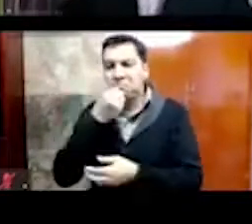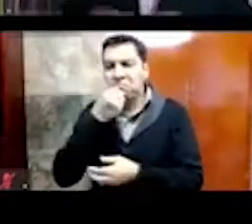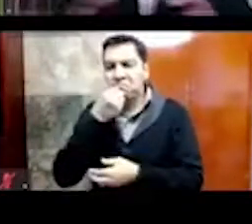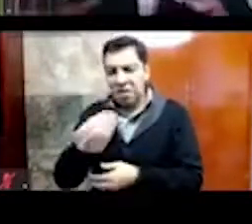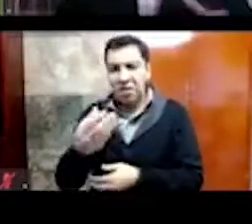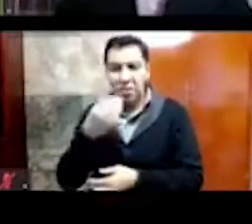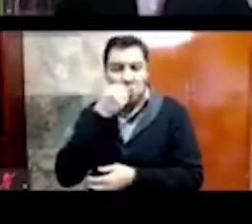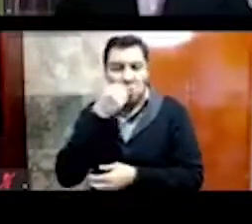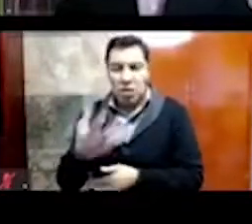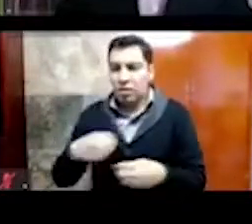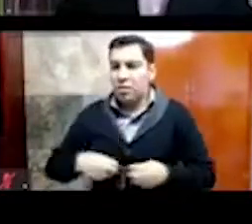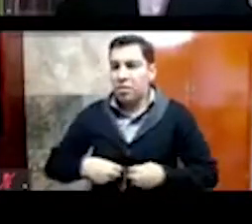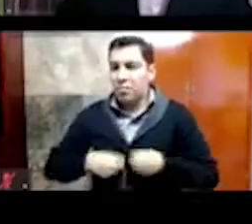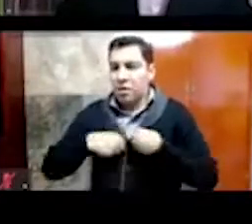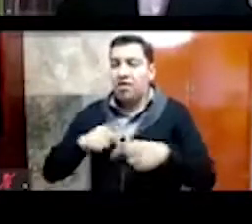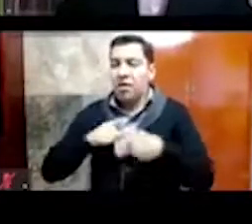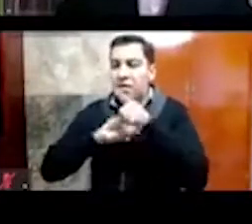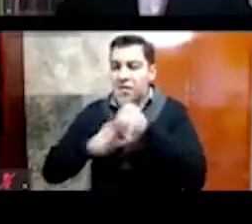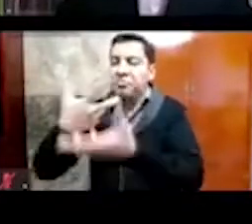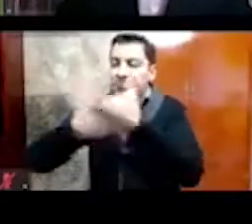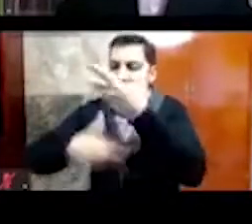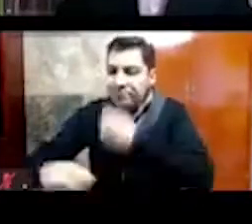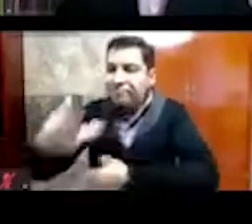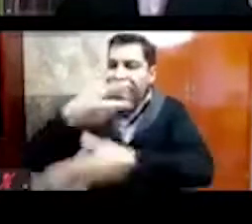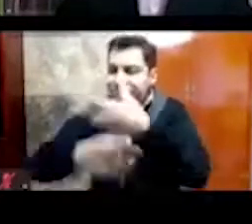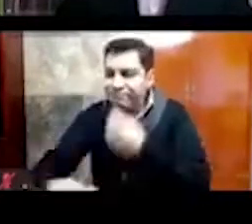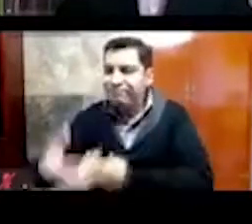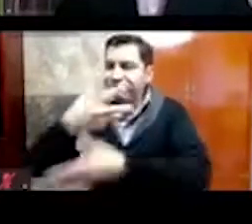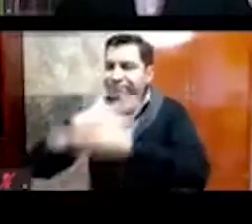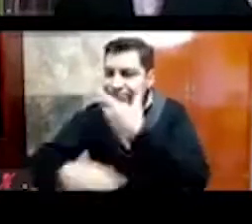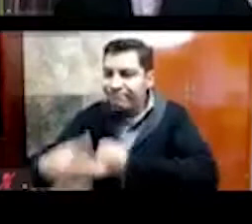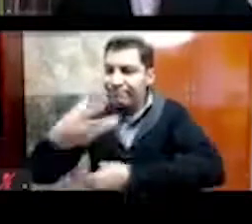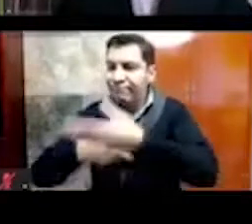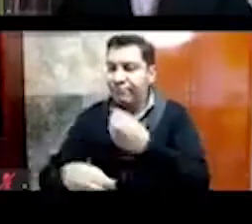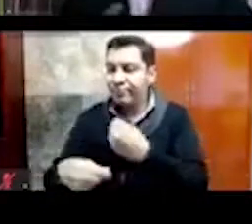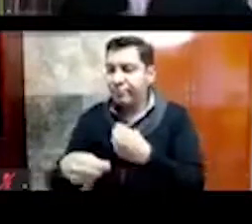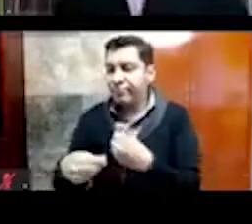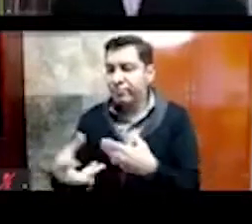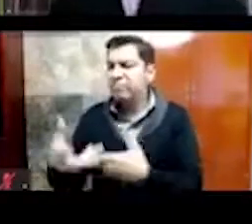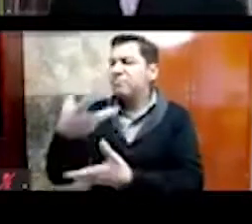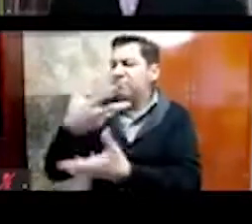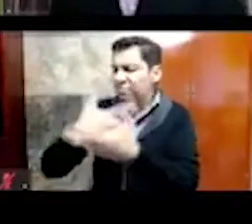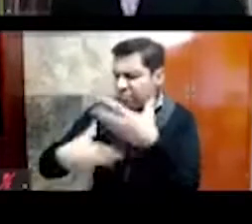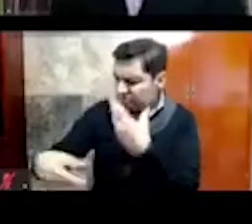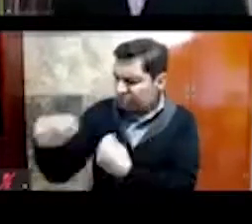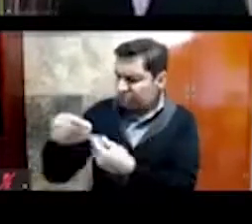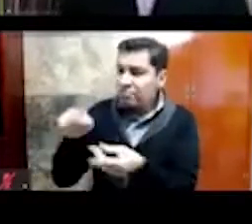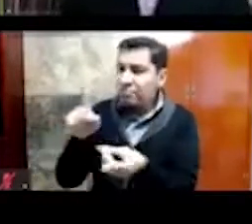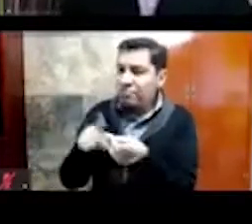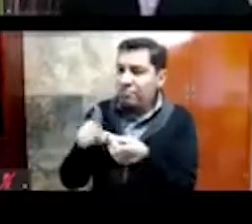un muro circular, con una fachada interna, todo hecho de cientos de cráneos, hemos registrado